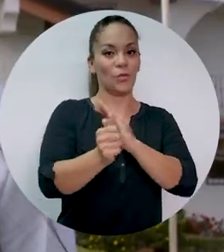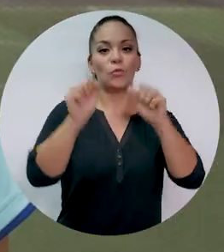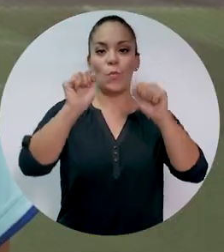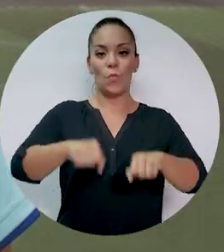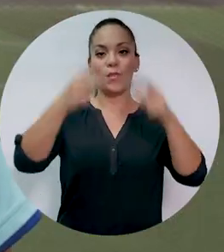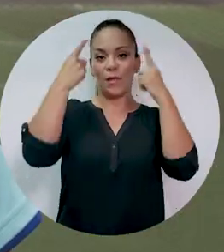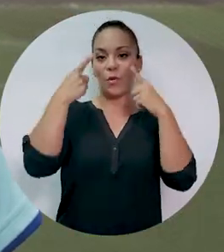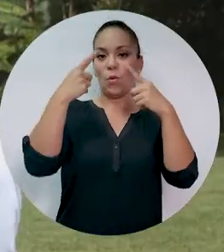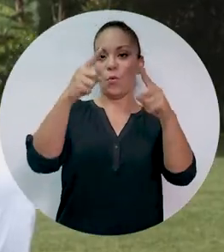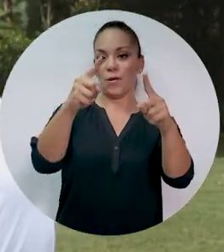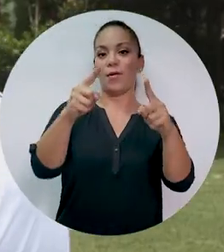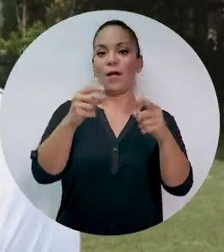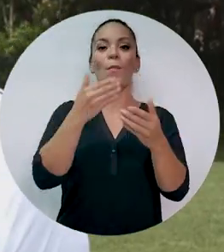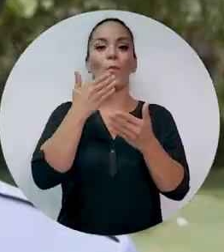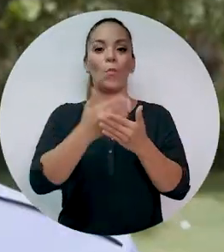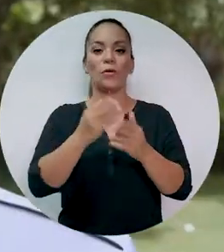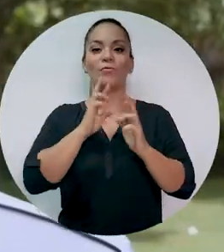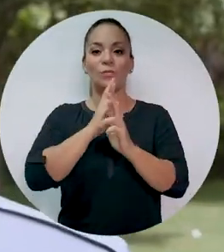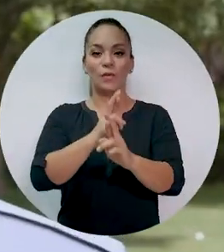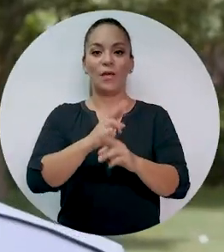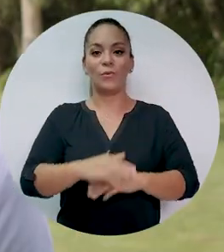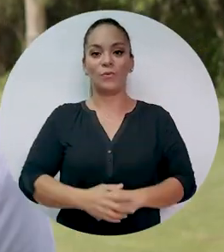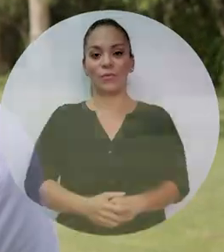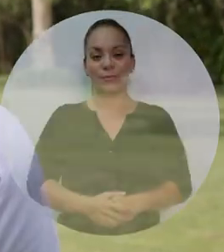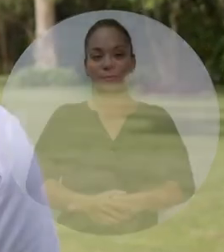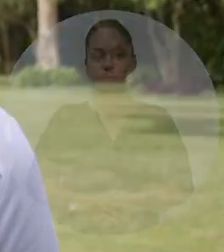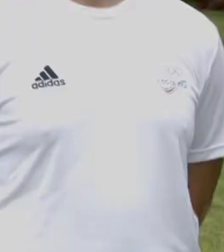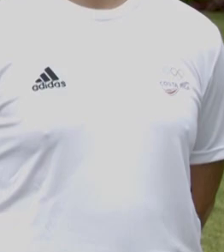que pueden llegar a tener muy buenos resultados.